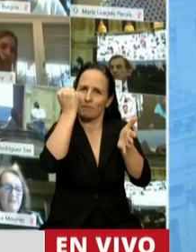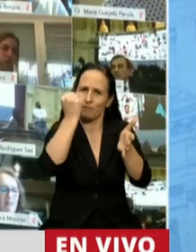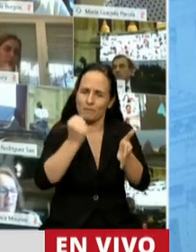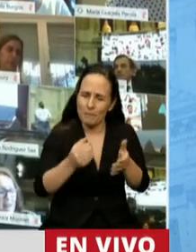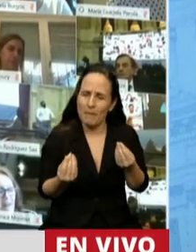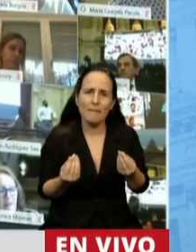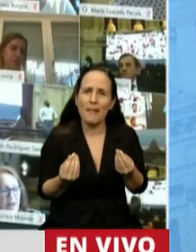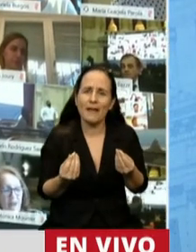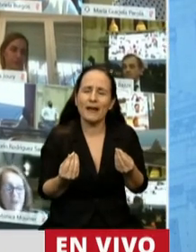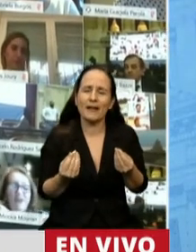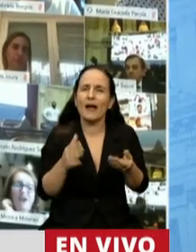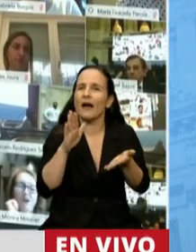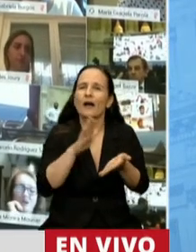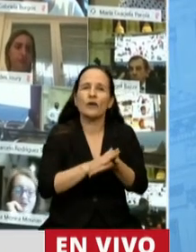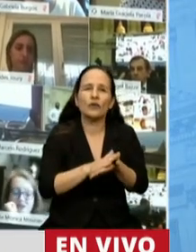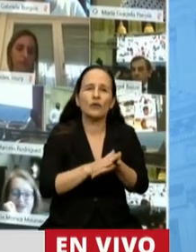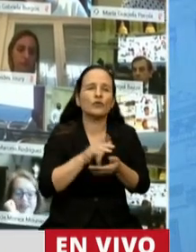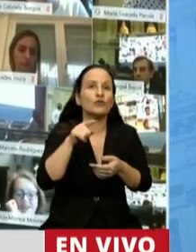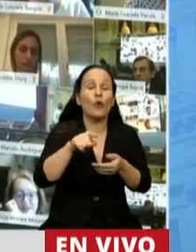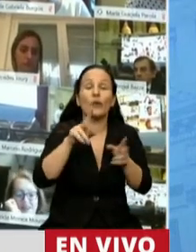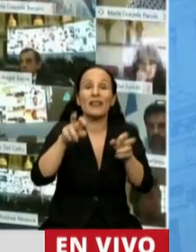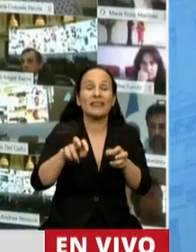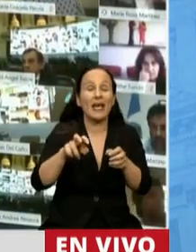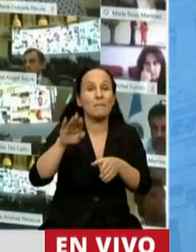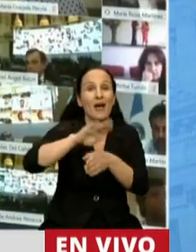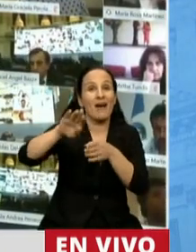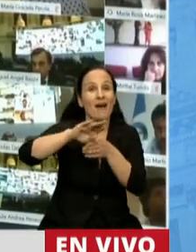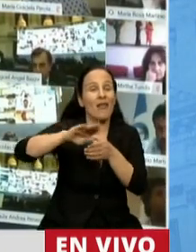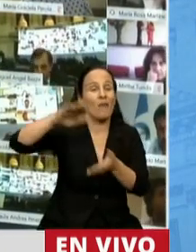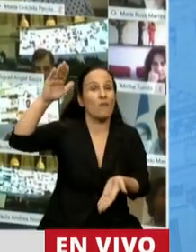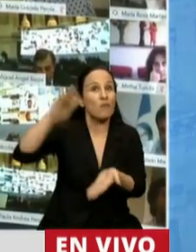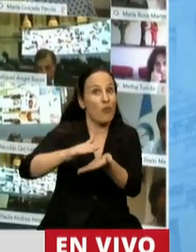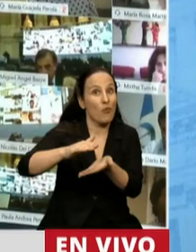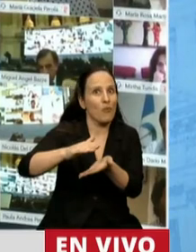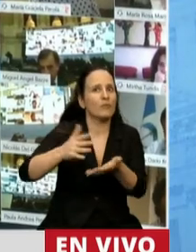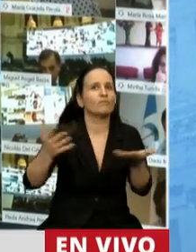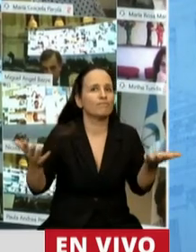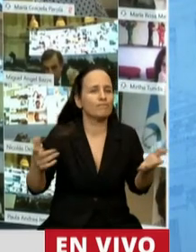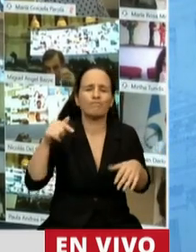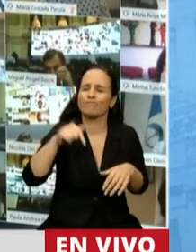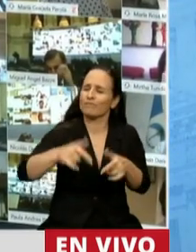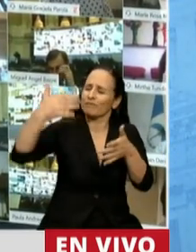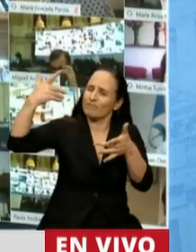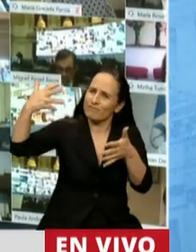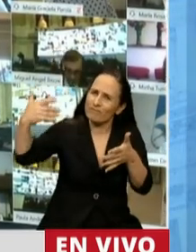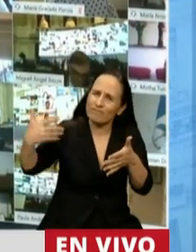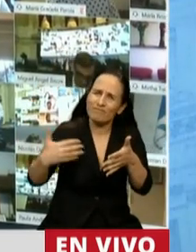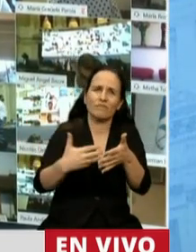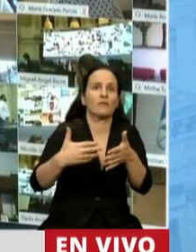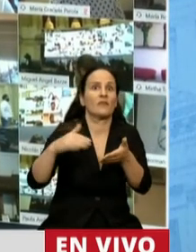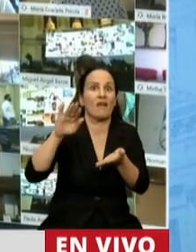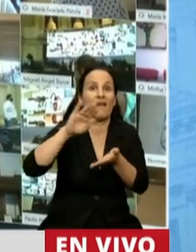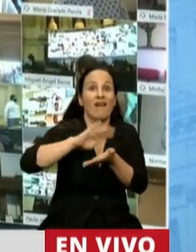con el desendeudamiento. Una historia de desendeudamiento que otra vez,